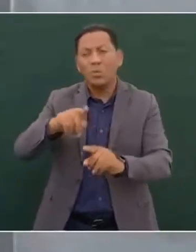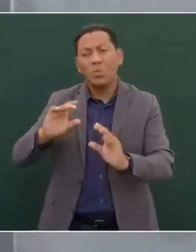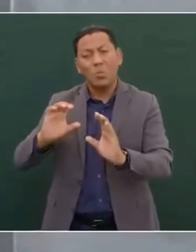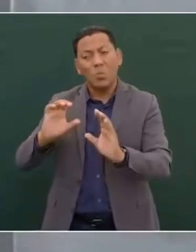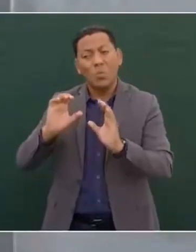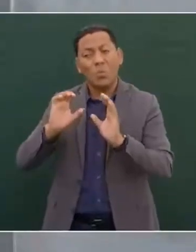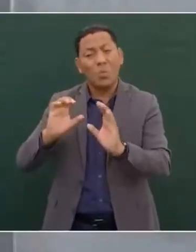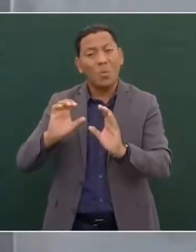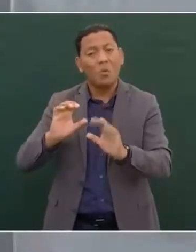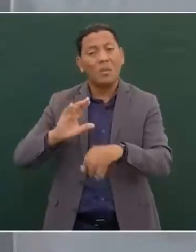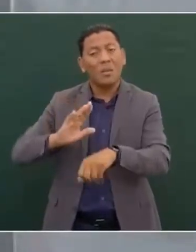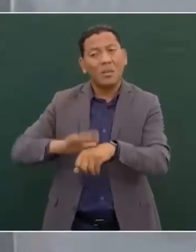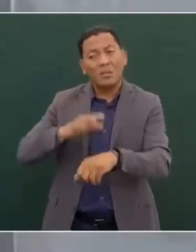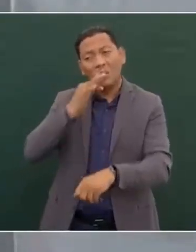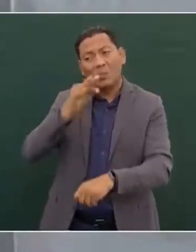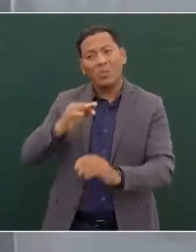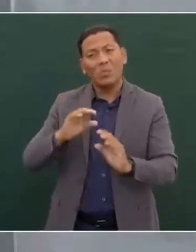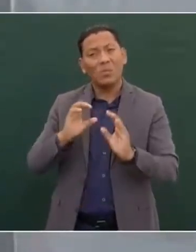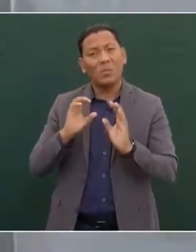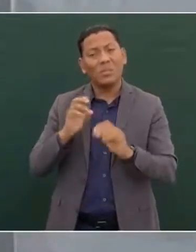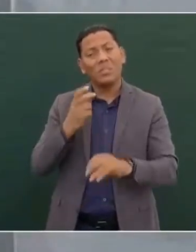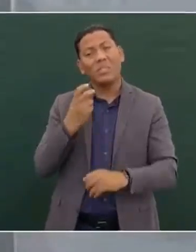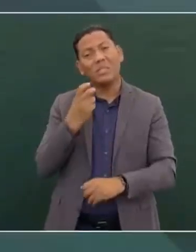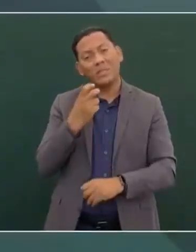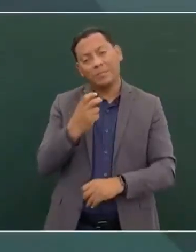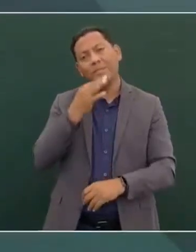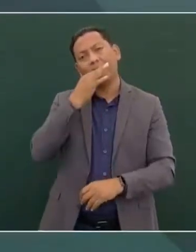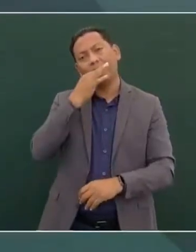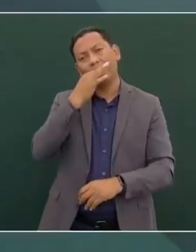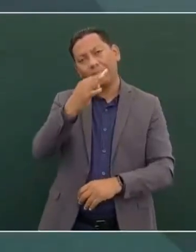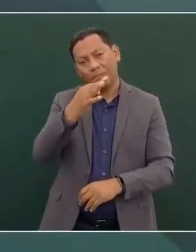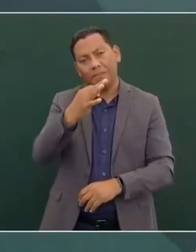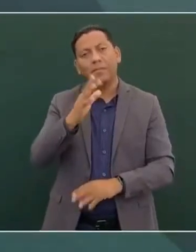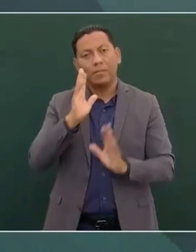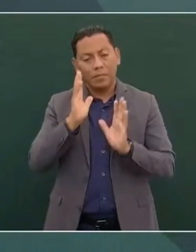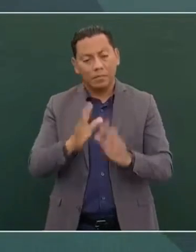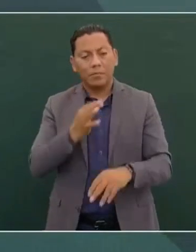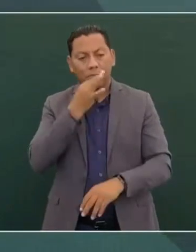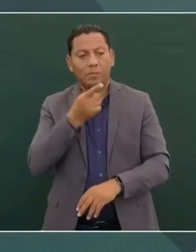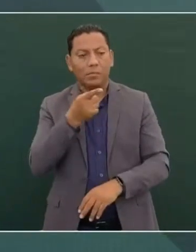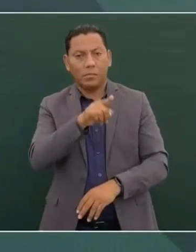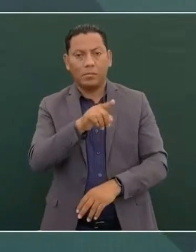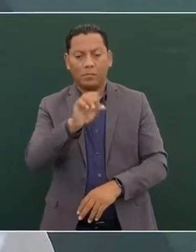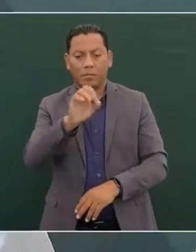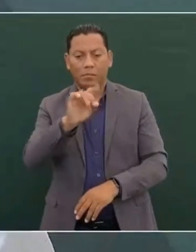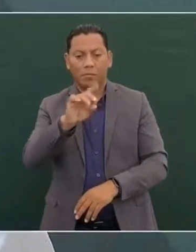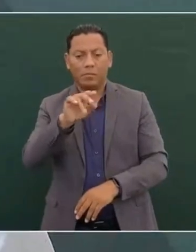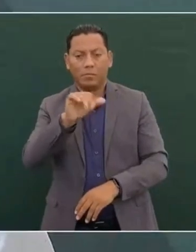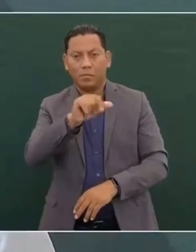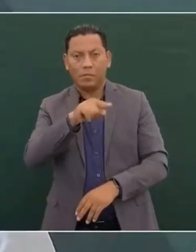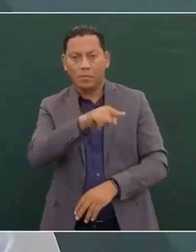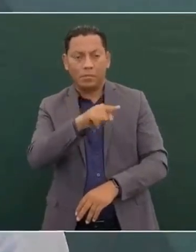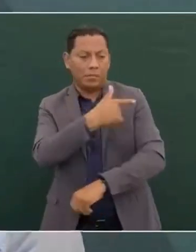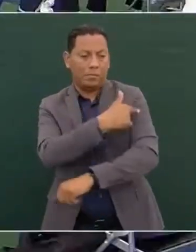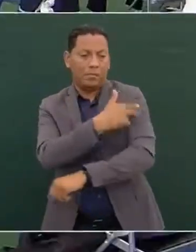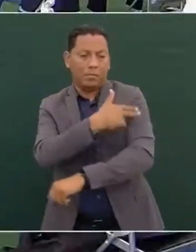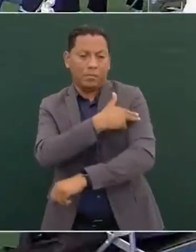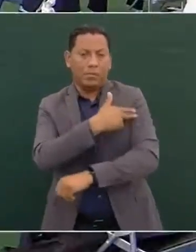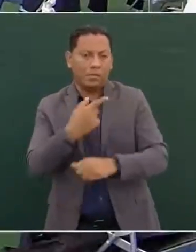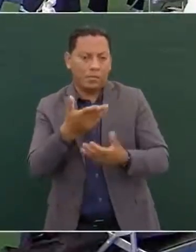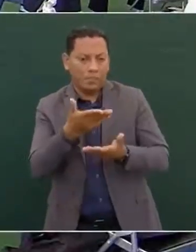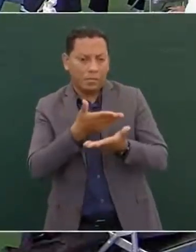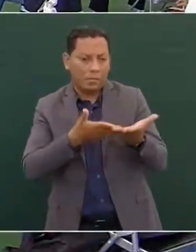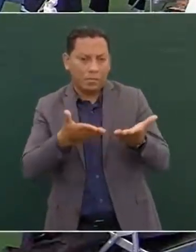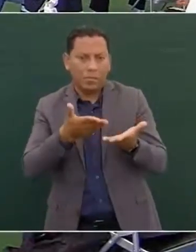Esa la instrucción que tienen las Fuerzas Armadas, que tiene la Guardia Nacional y nos apoyamos